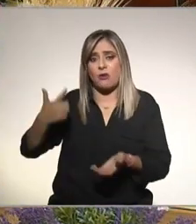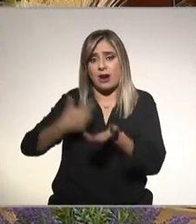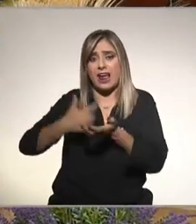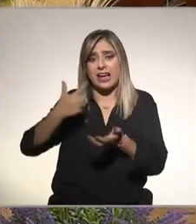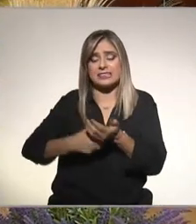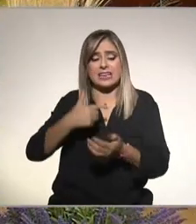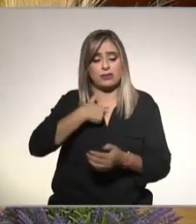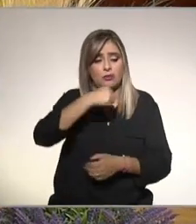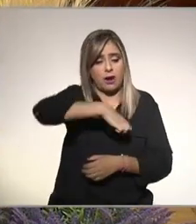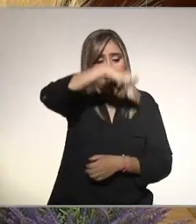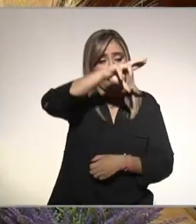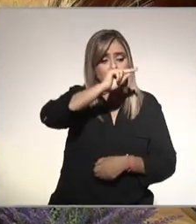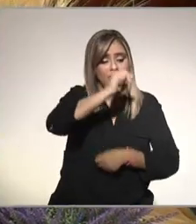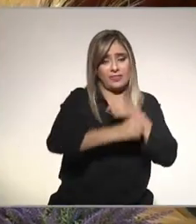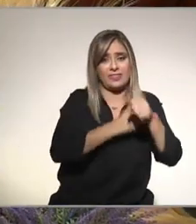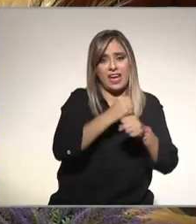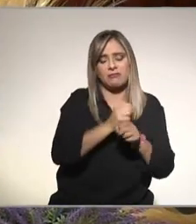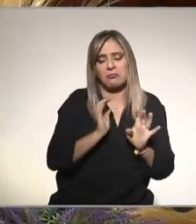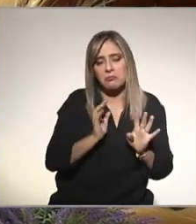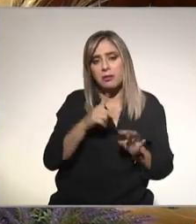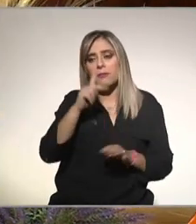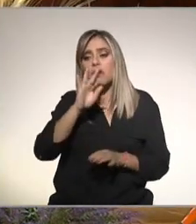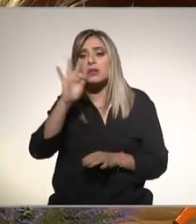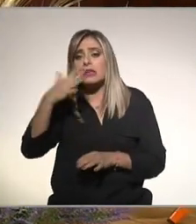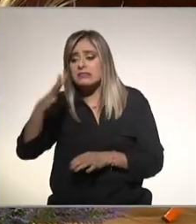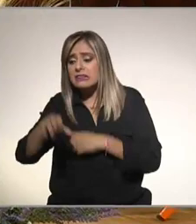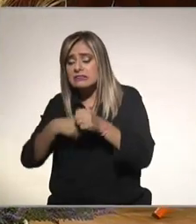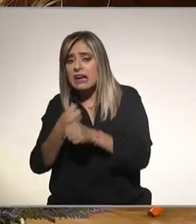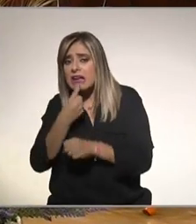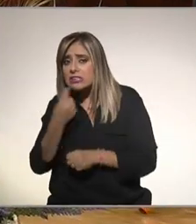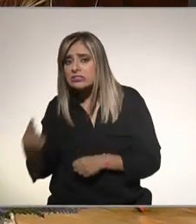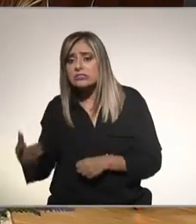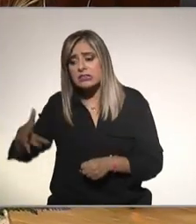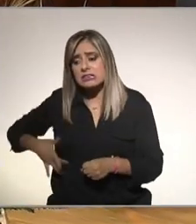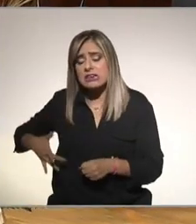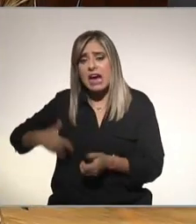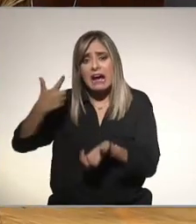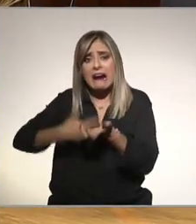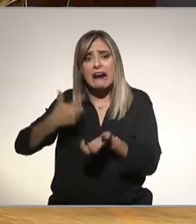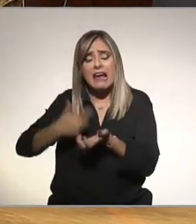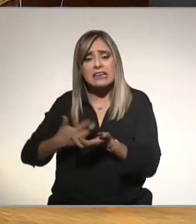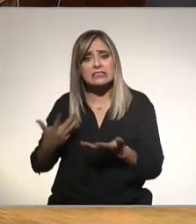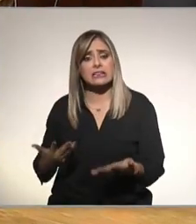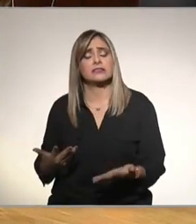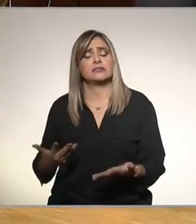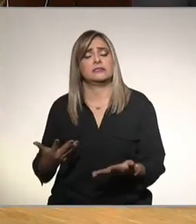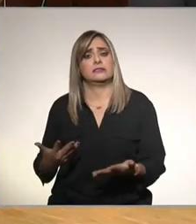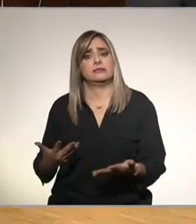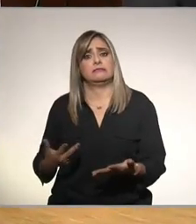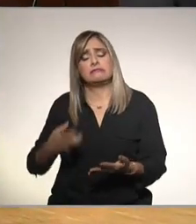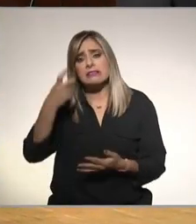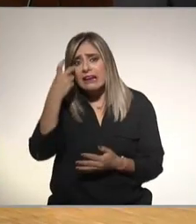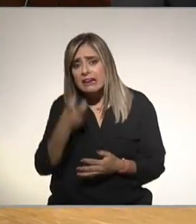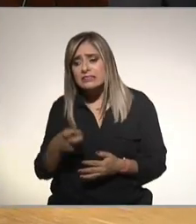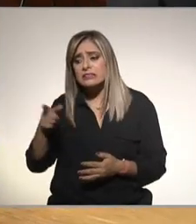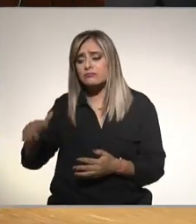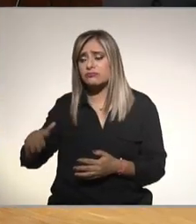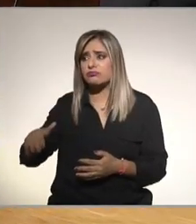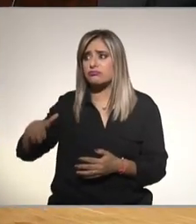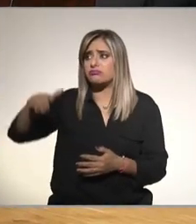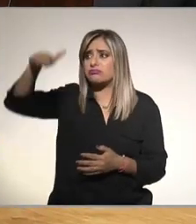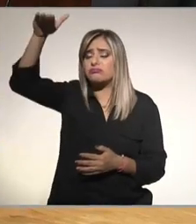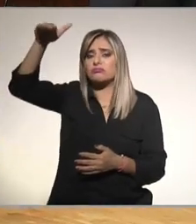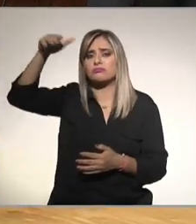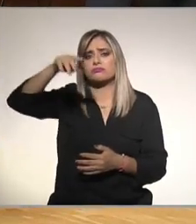bueno no es lo mismo que te aparezca a los 10 años de edad ¿por qué? porque lo que nos acaba de explicar la doctora es que vamos a tener una generación de